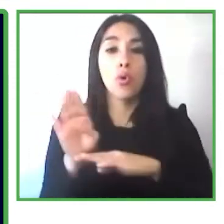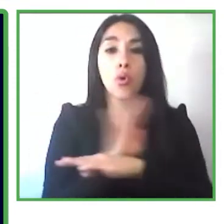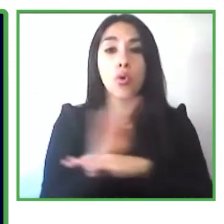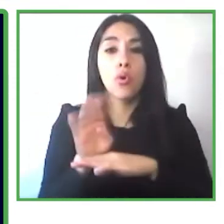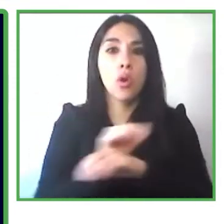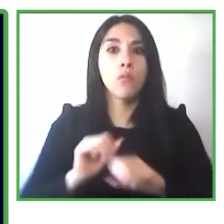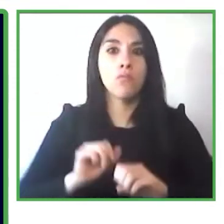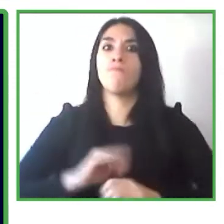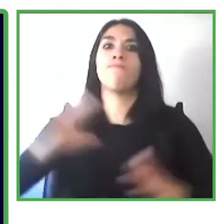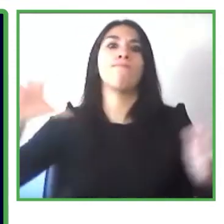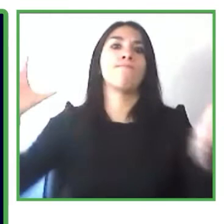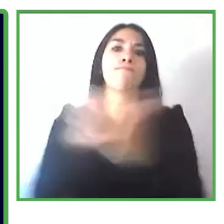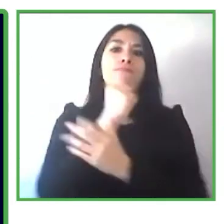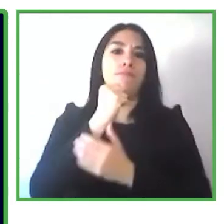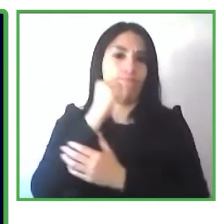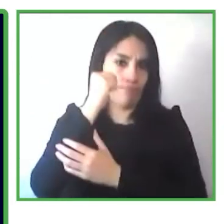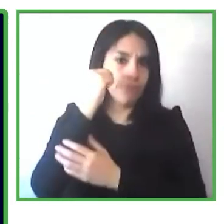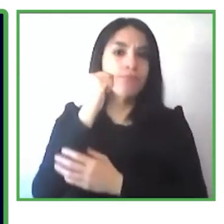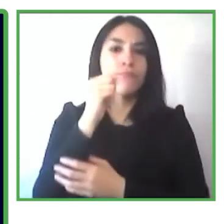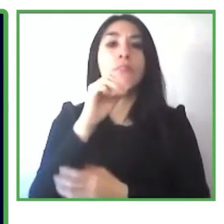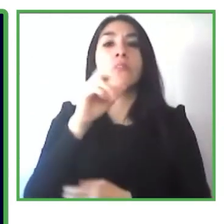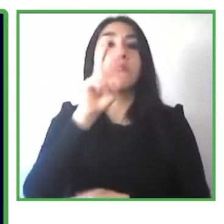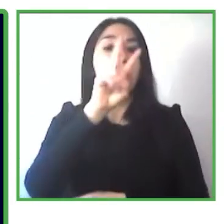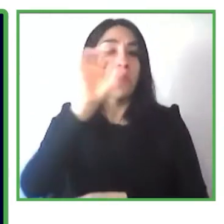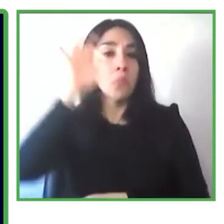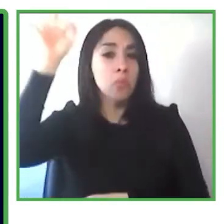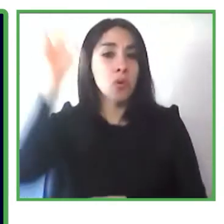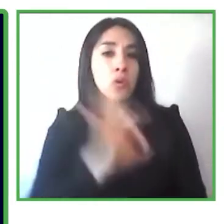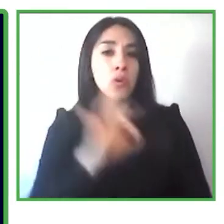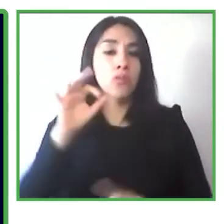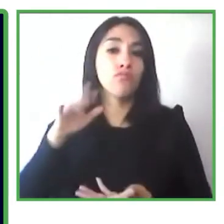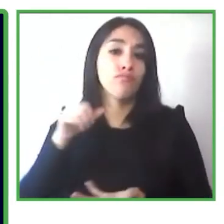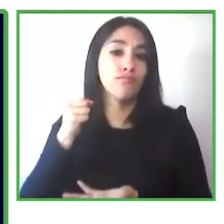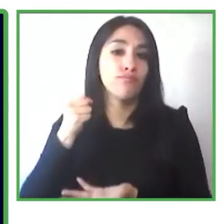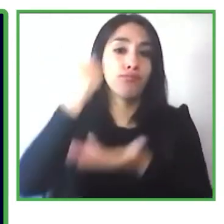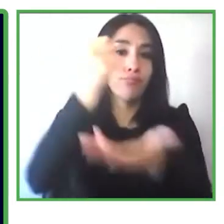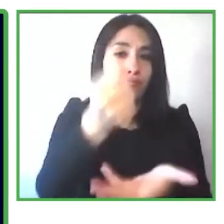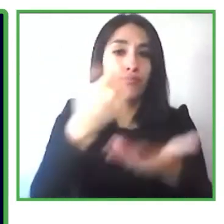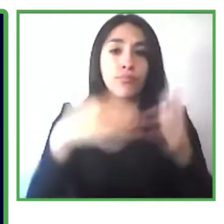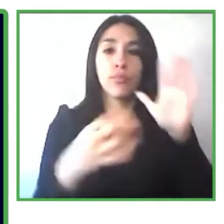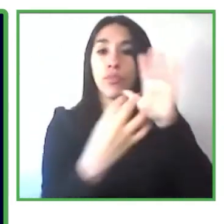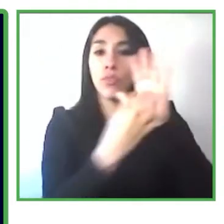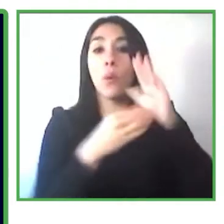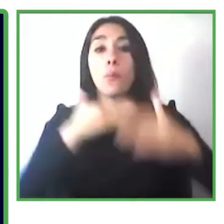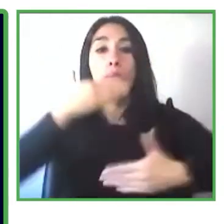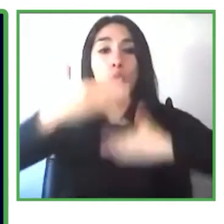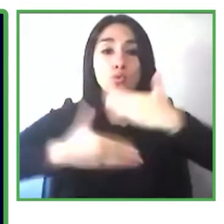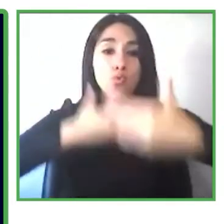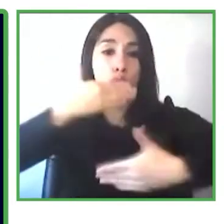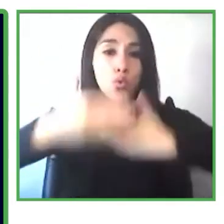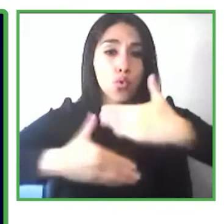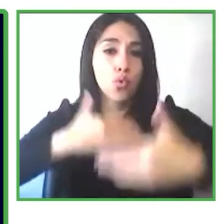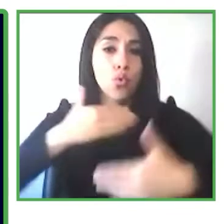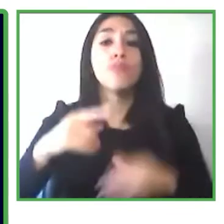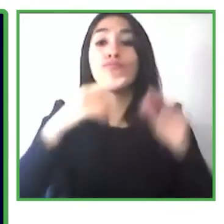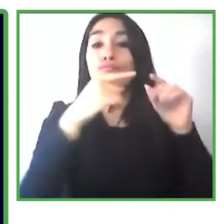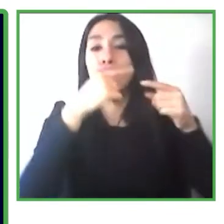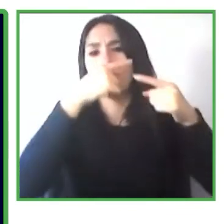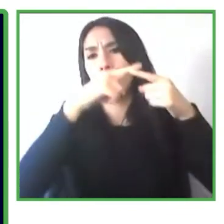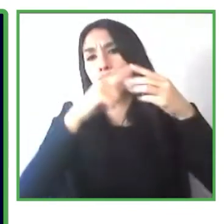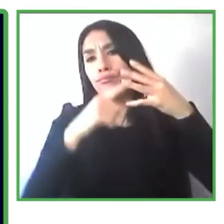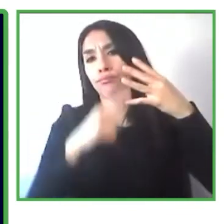para recibir el sello progresivo en cada una de las categorías logradas El sello progresivo está